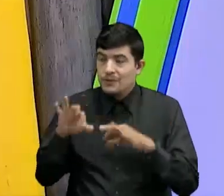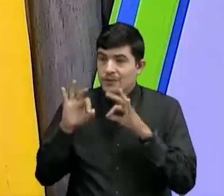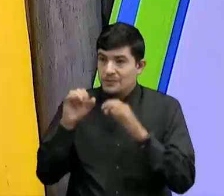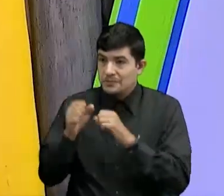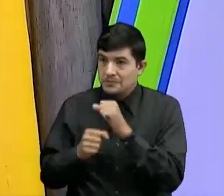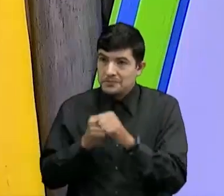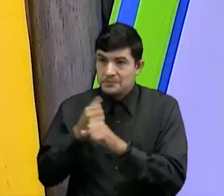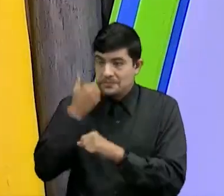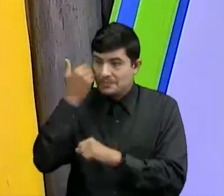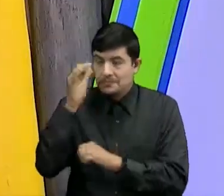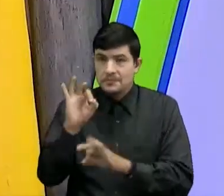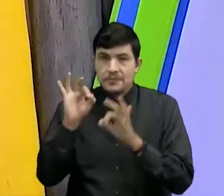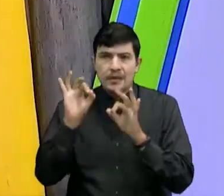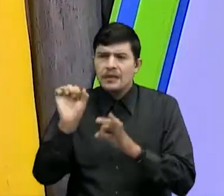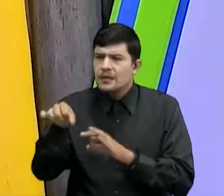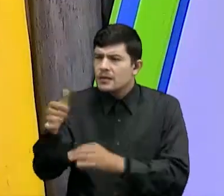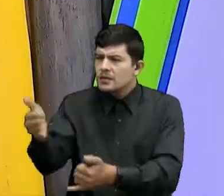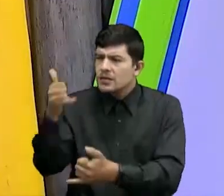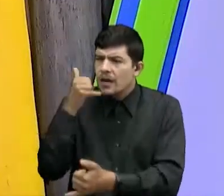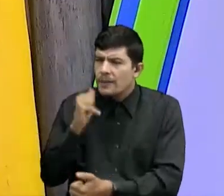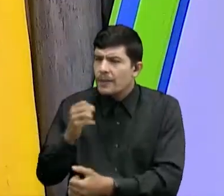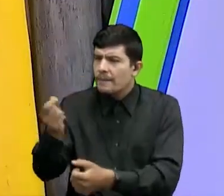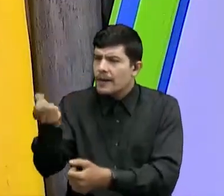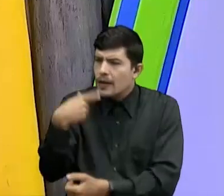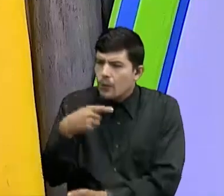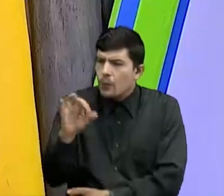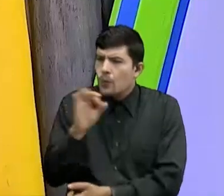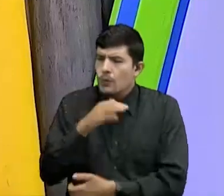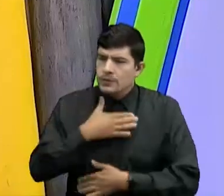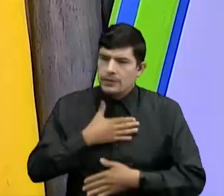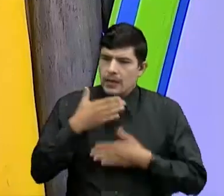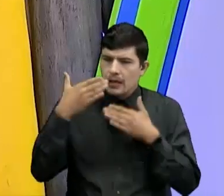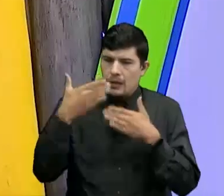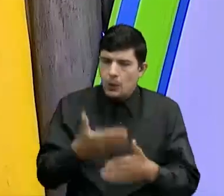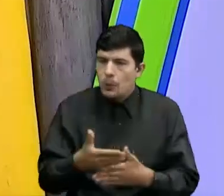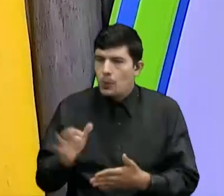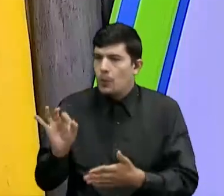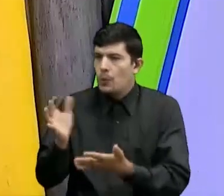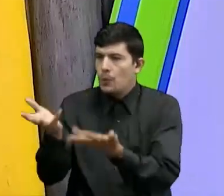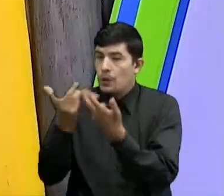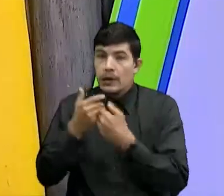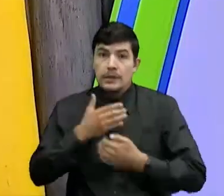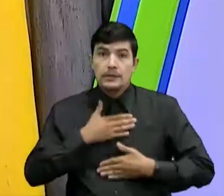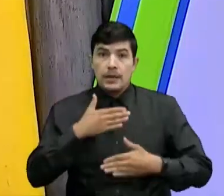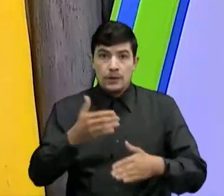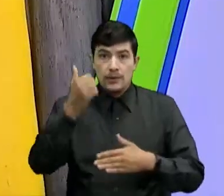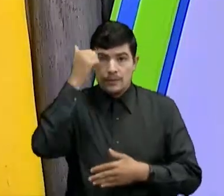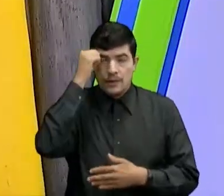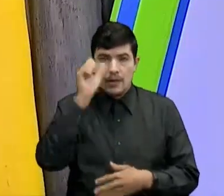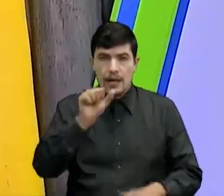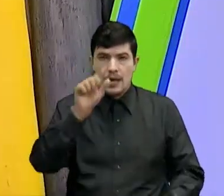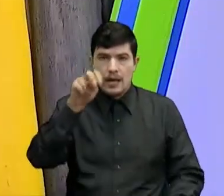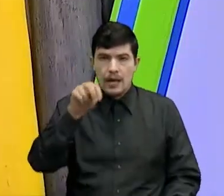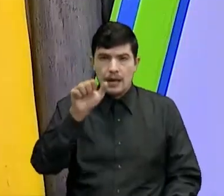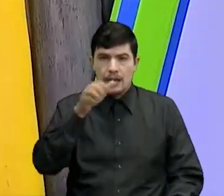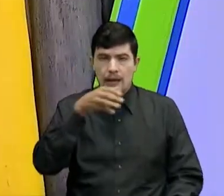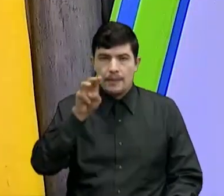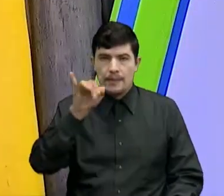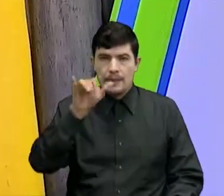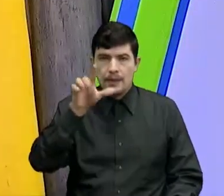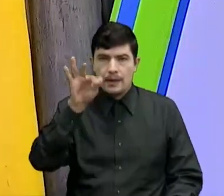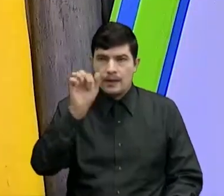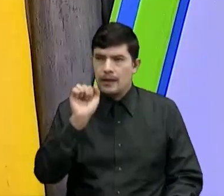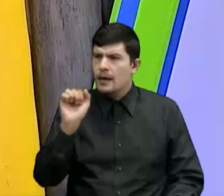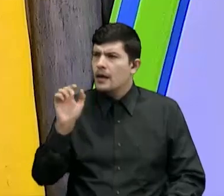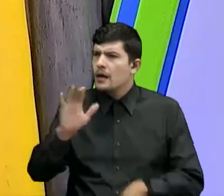bien Darwin Nos llamabas para preguntarnos algo No sé Comentarnos algo Para saludar a mi pareja ¿De